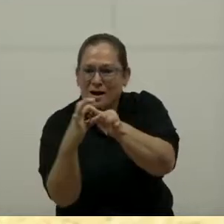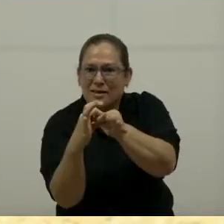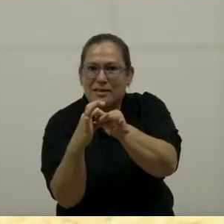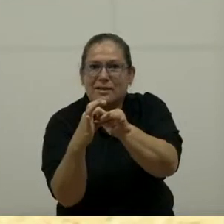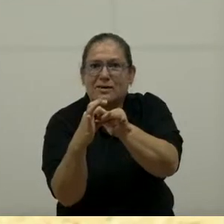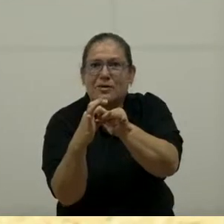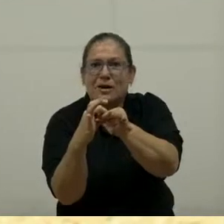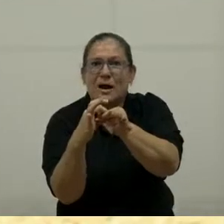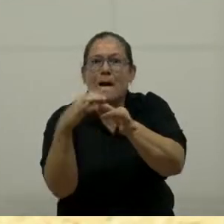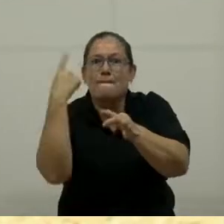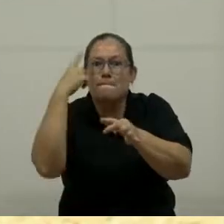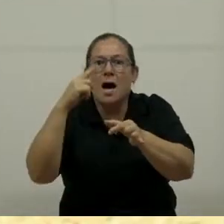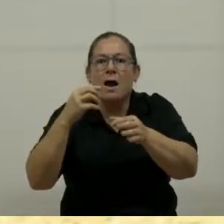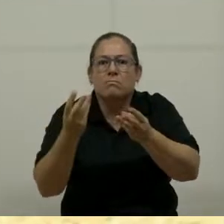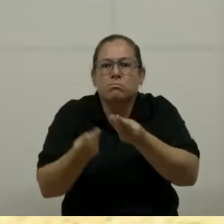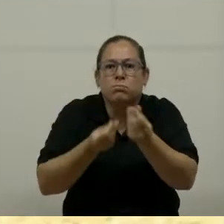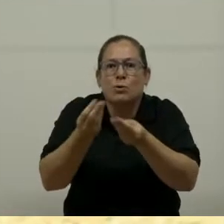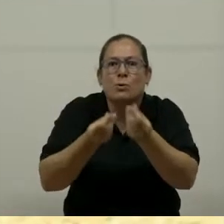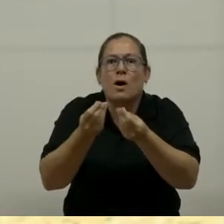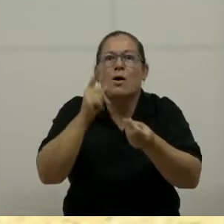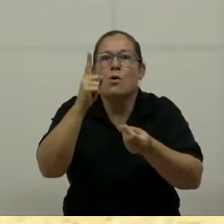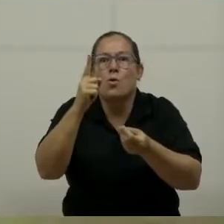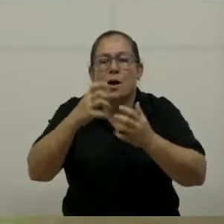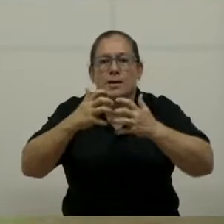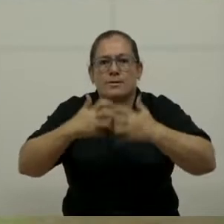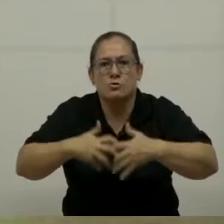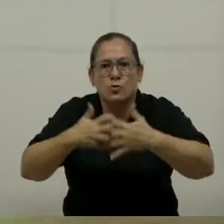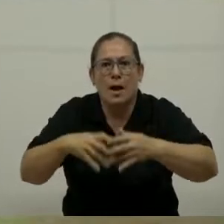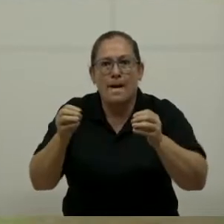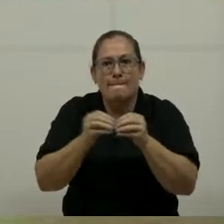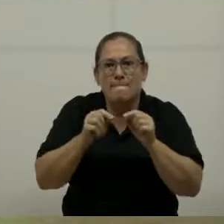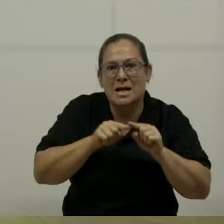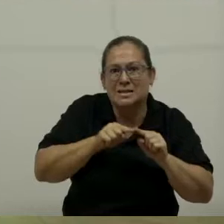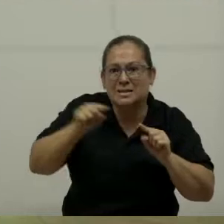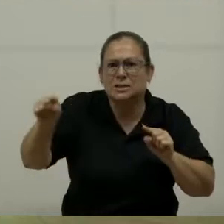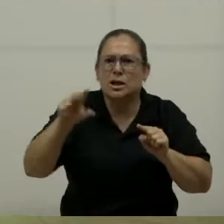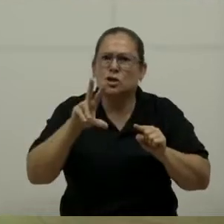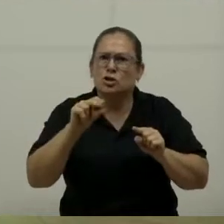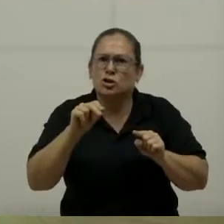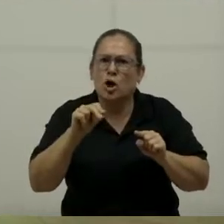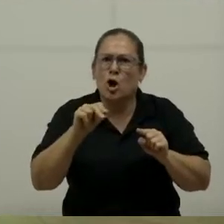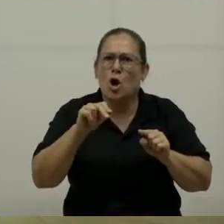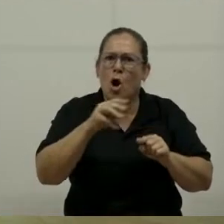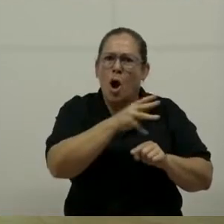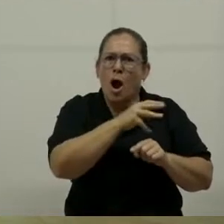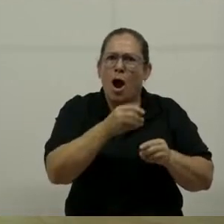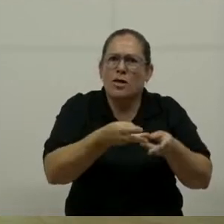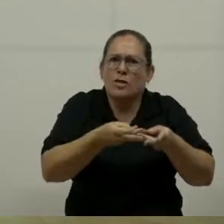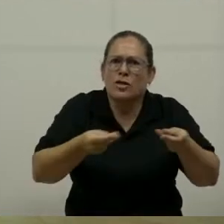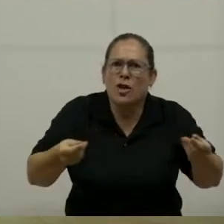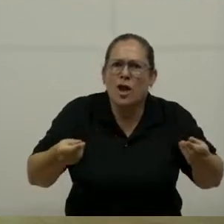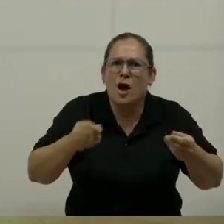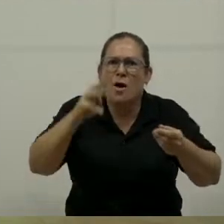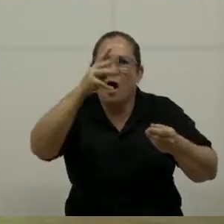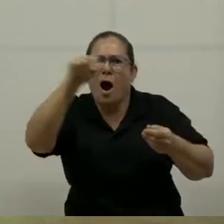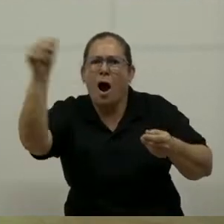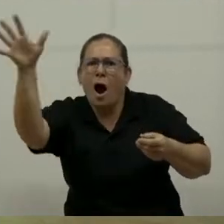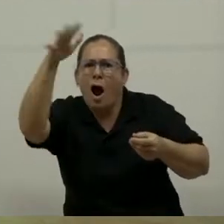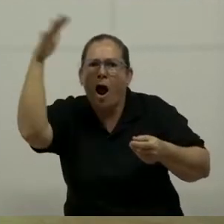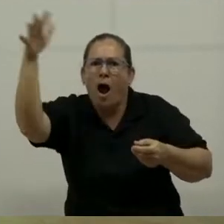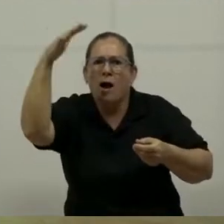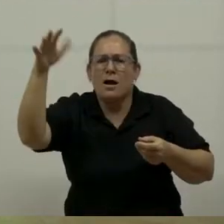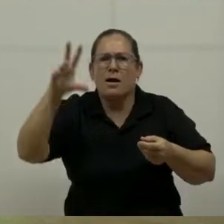necesarios para promover una industria que es mucho más allá de solo sol y playa. Es una industria que tiene que ver con los cruceros, tiene que ver con